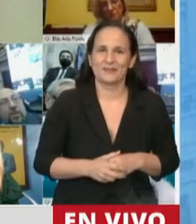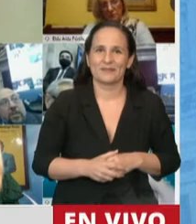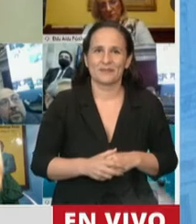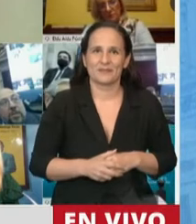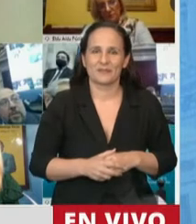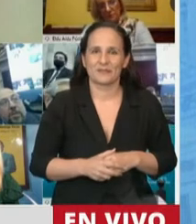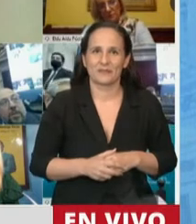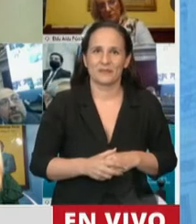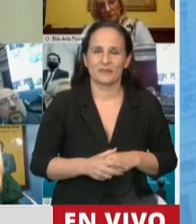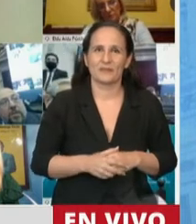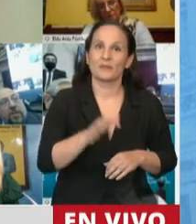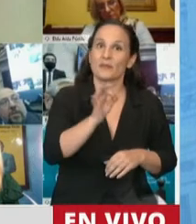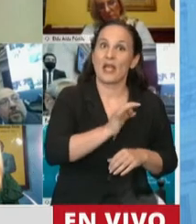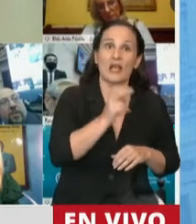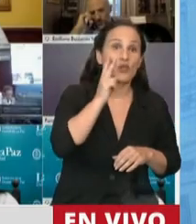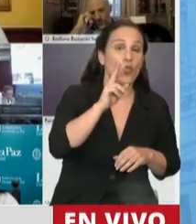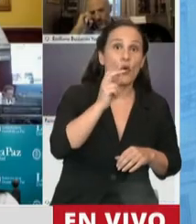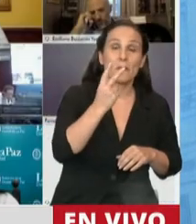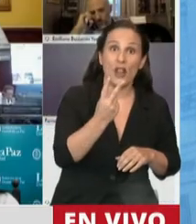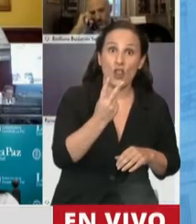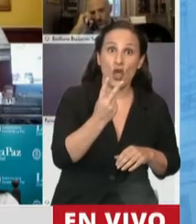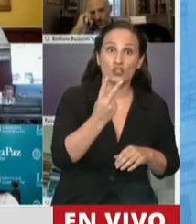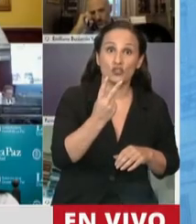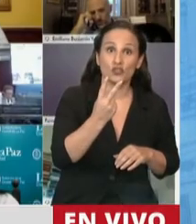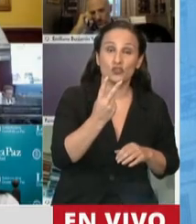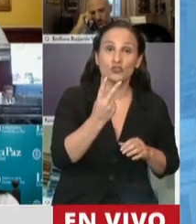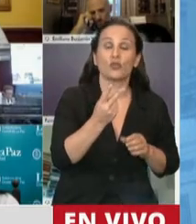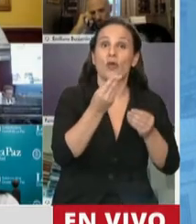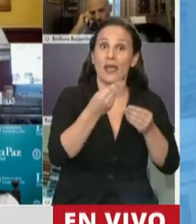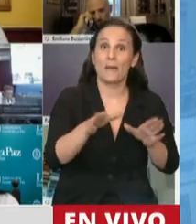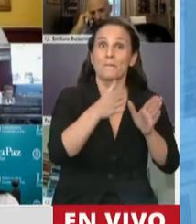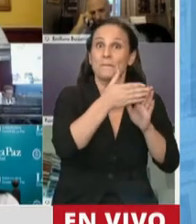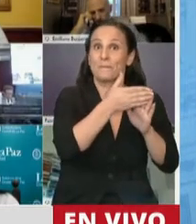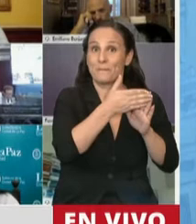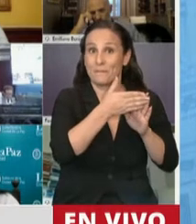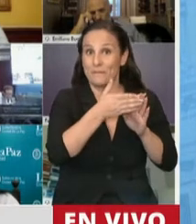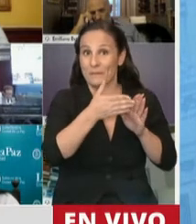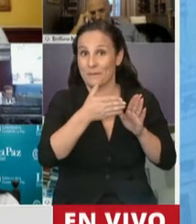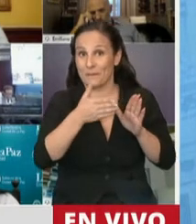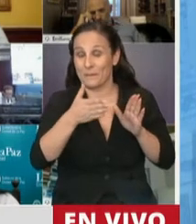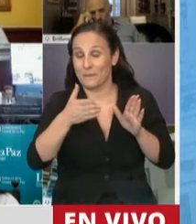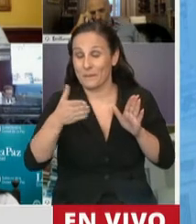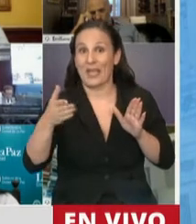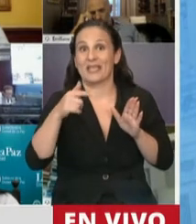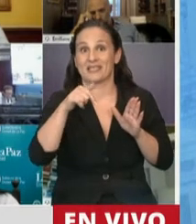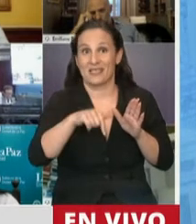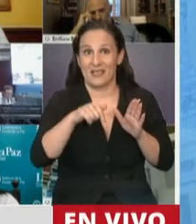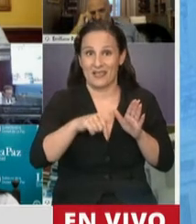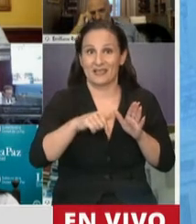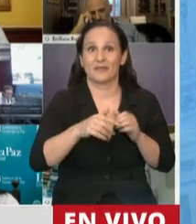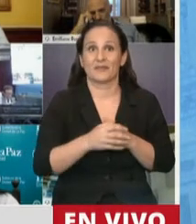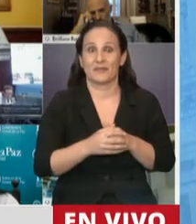En el año 2002 empezó su carrera en esta Cámara.